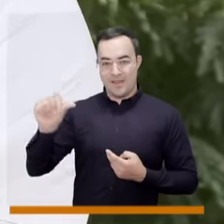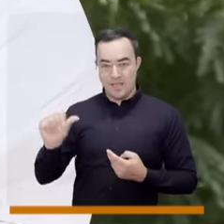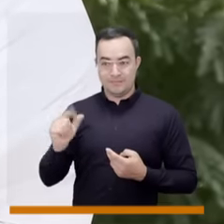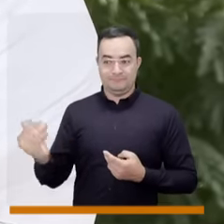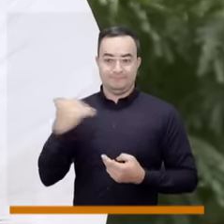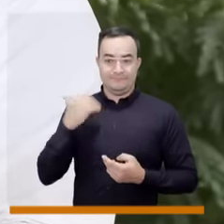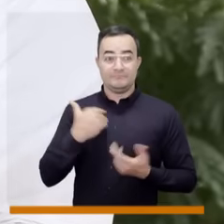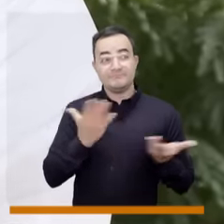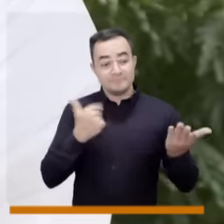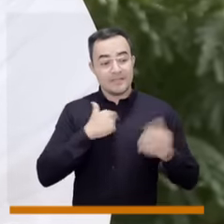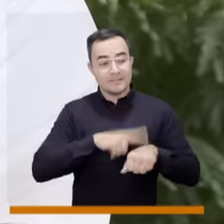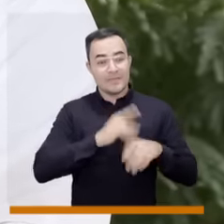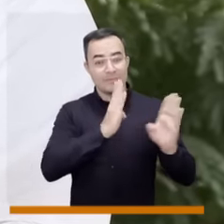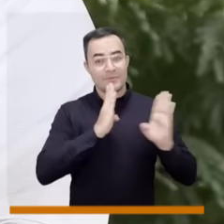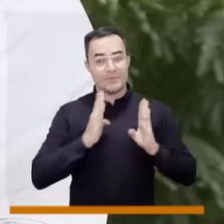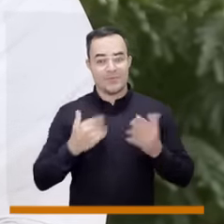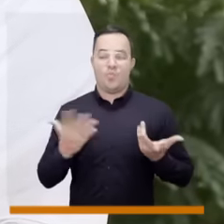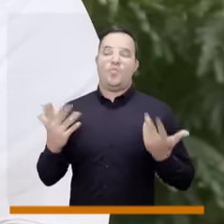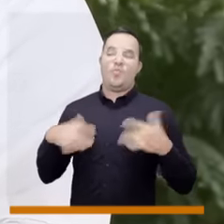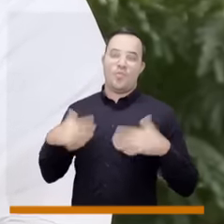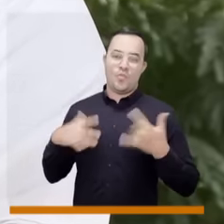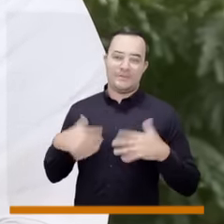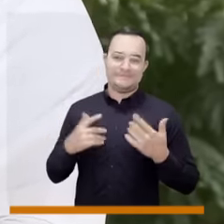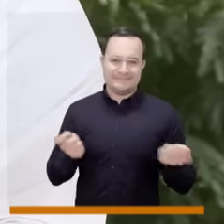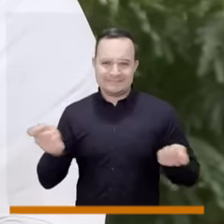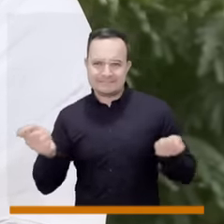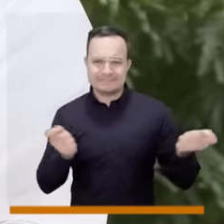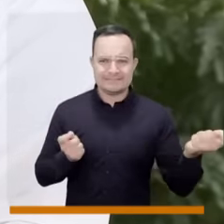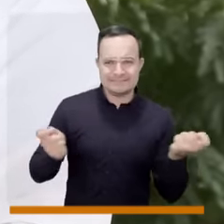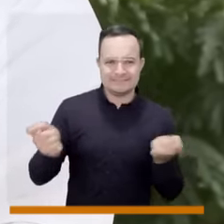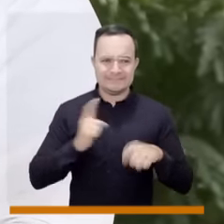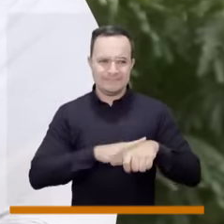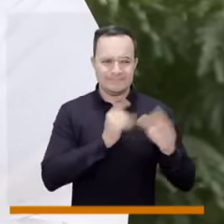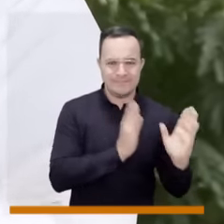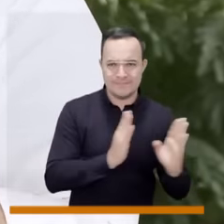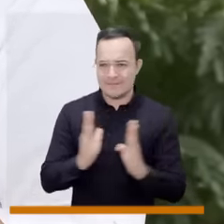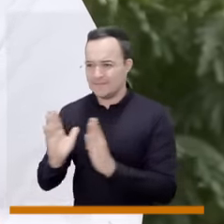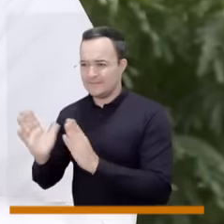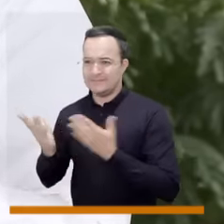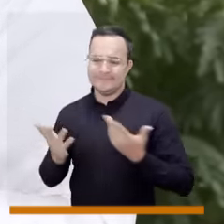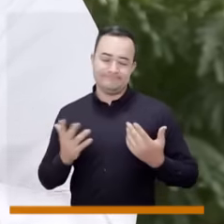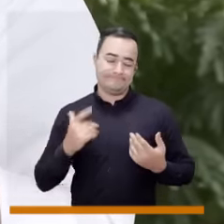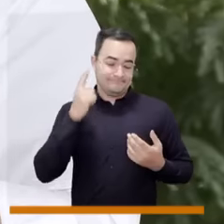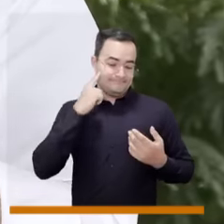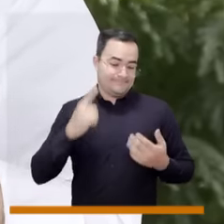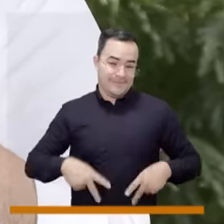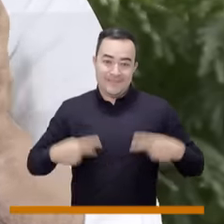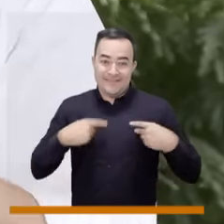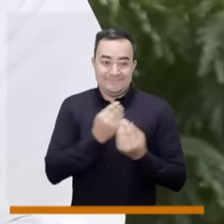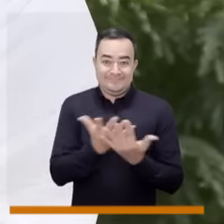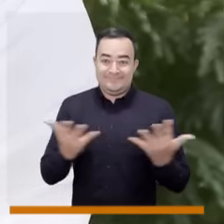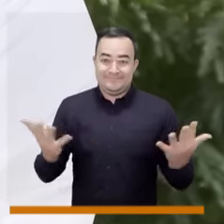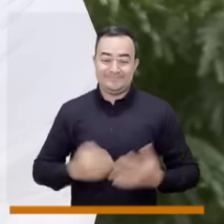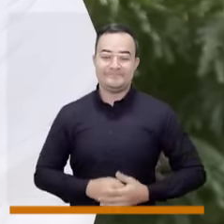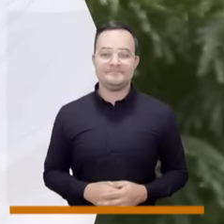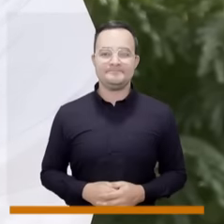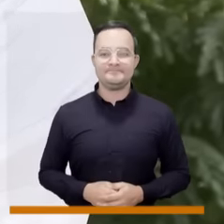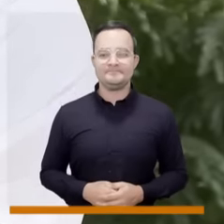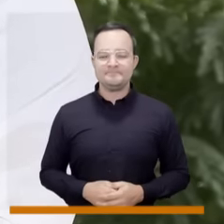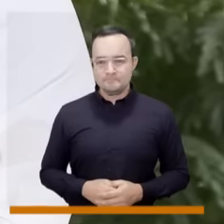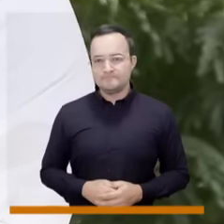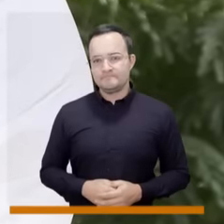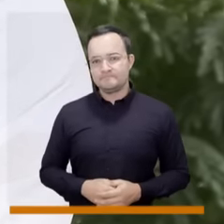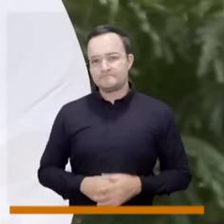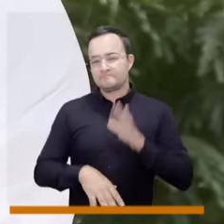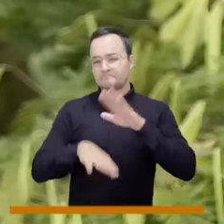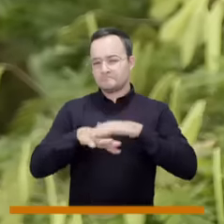y a veces Pablo y Gabriela me dicen, papá, sáquenos el tiempito, entonces ahí vamos entrelazando todo el tiempo para todo